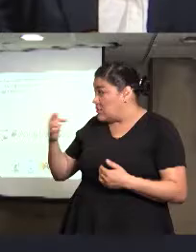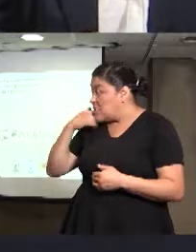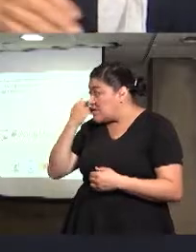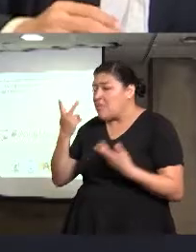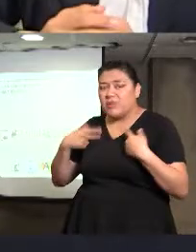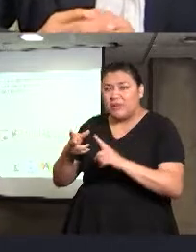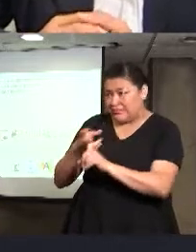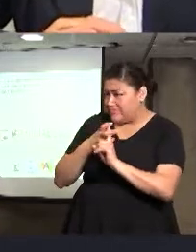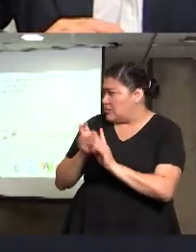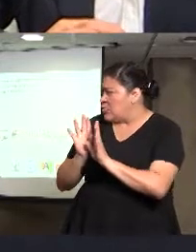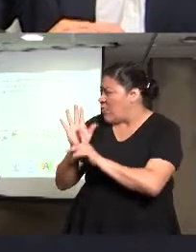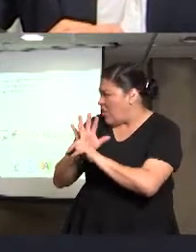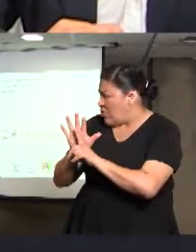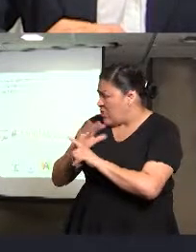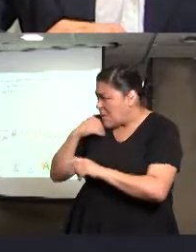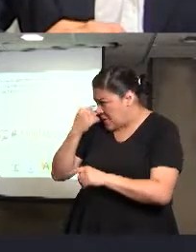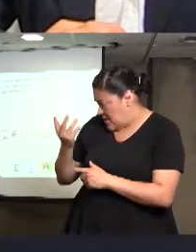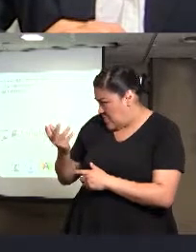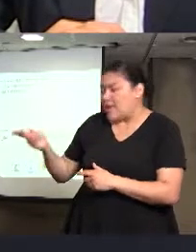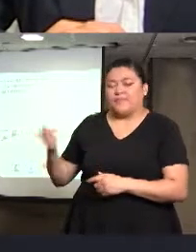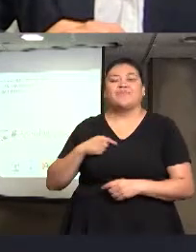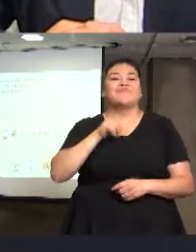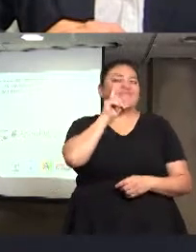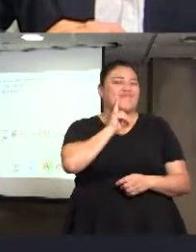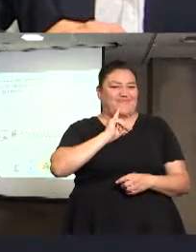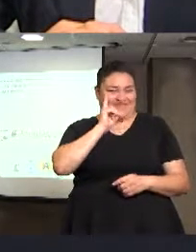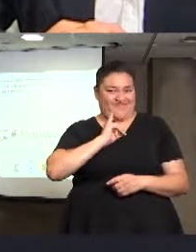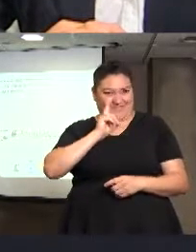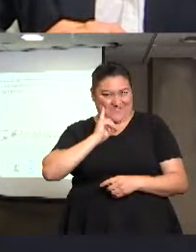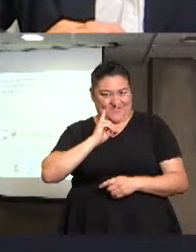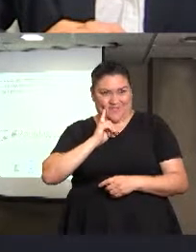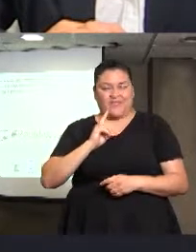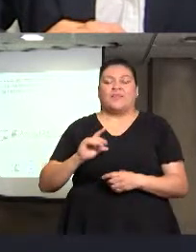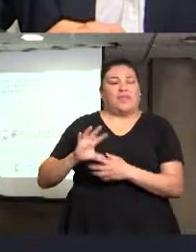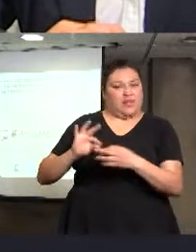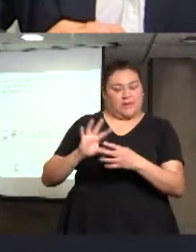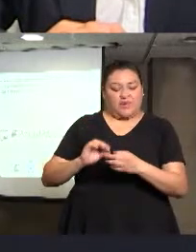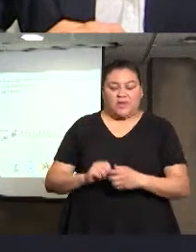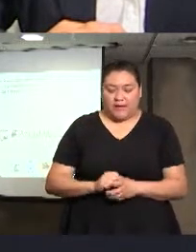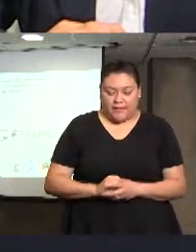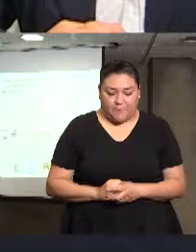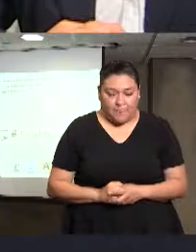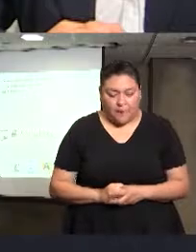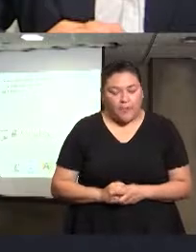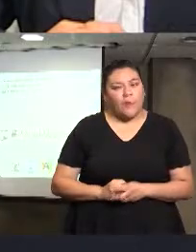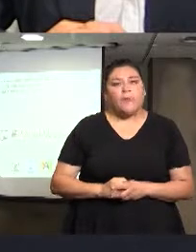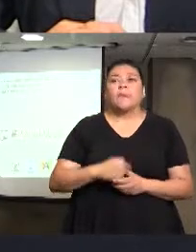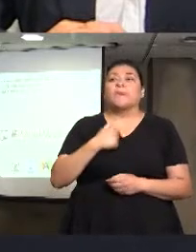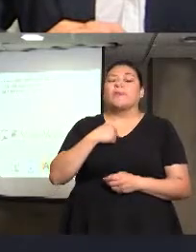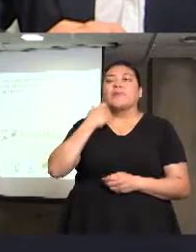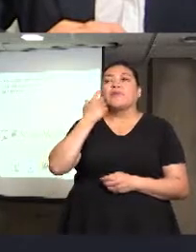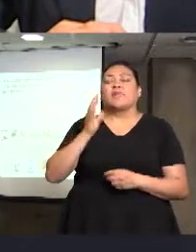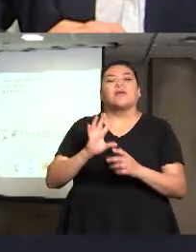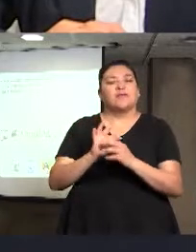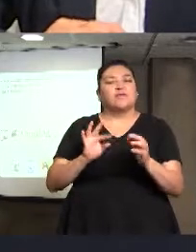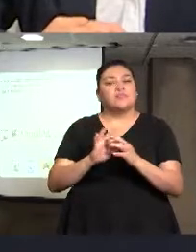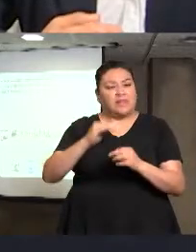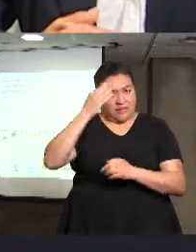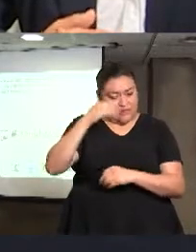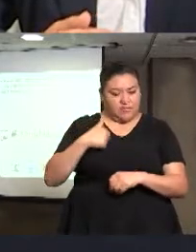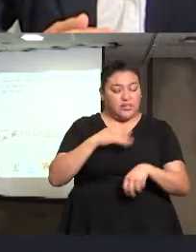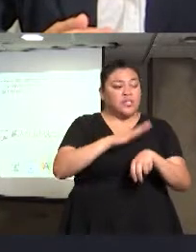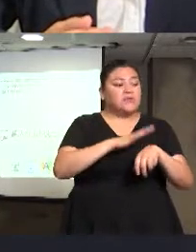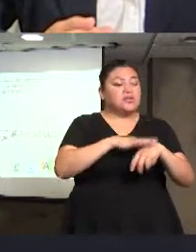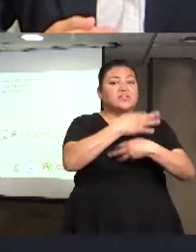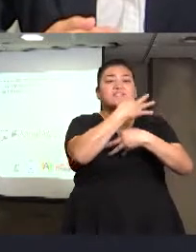yo. Yo quisiera aportar que, que algo que la campaña está